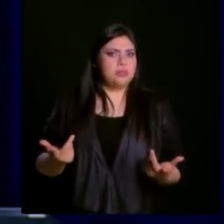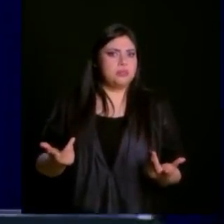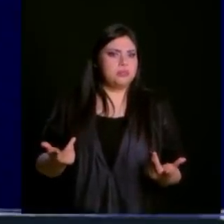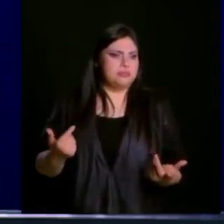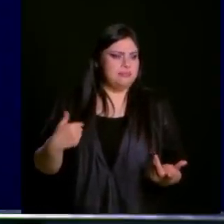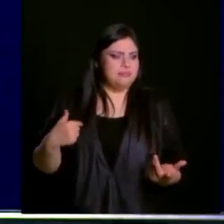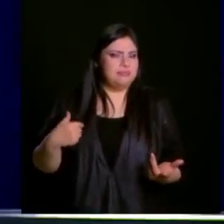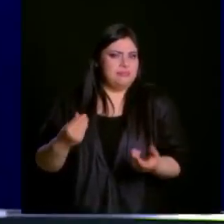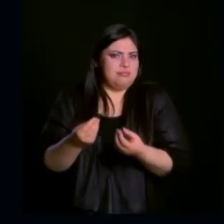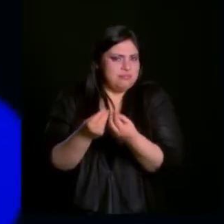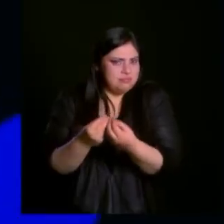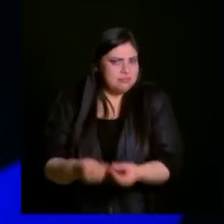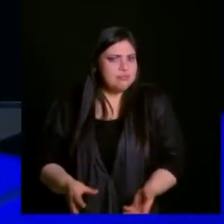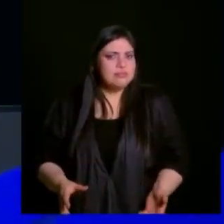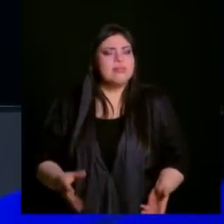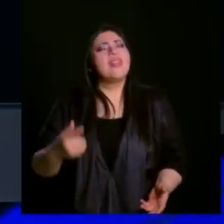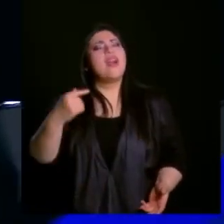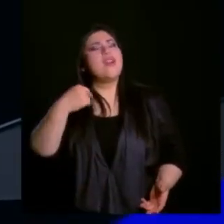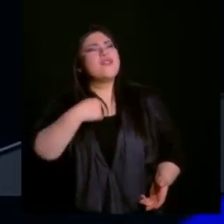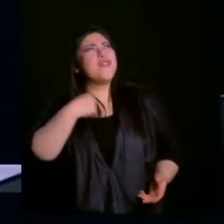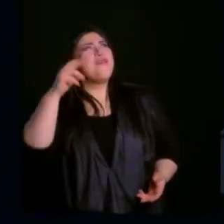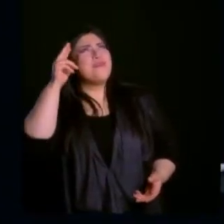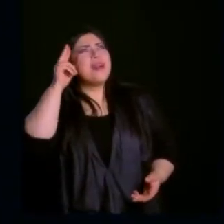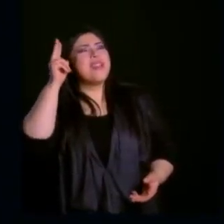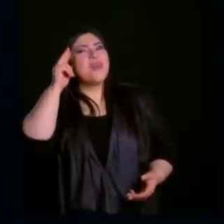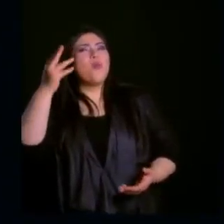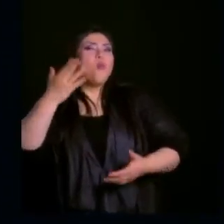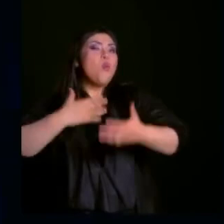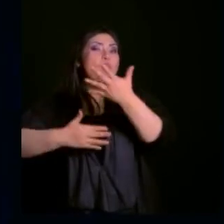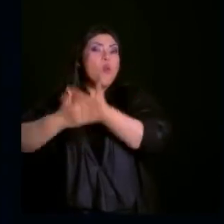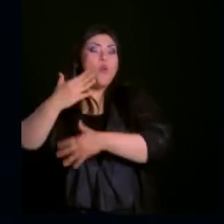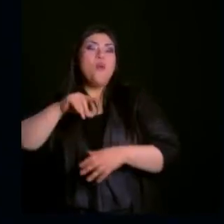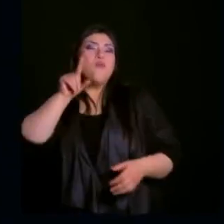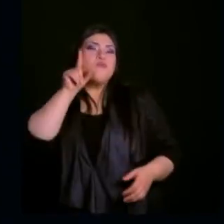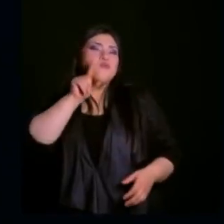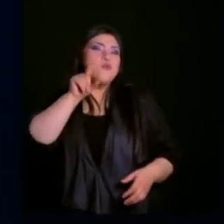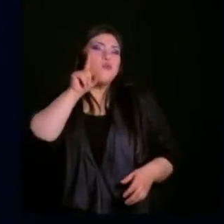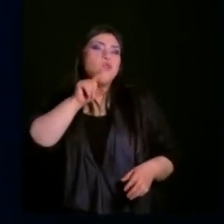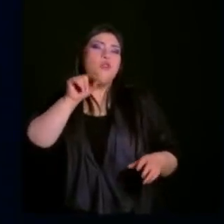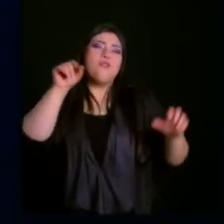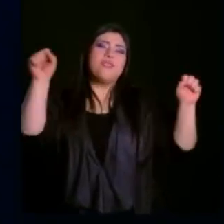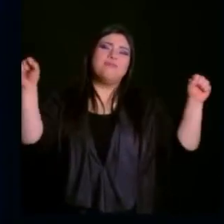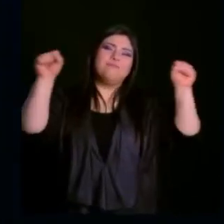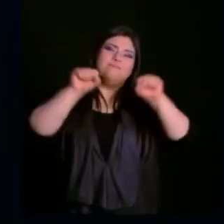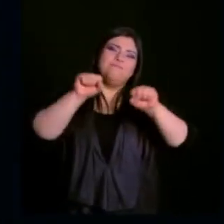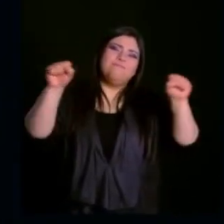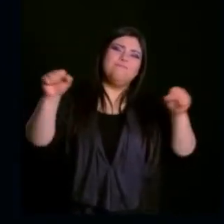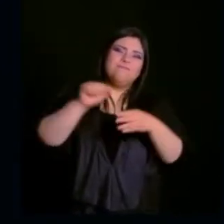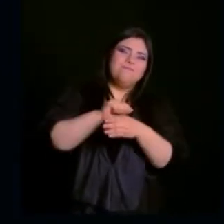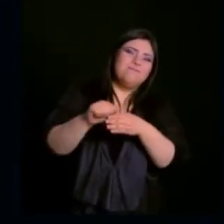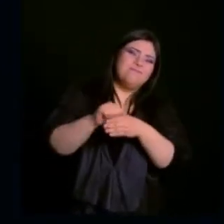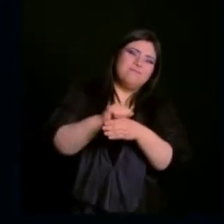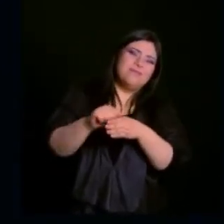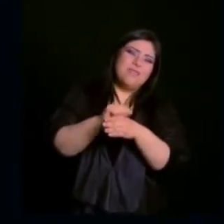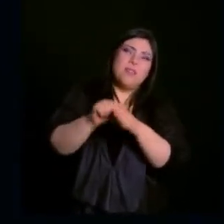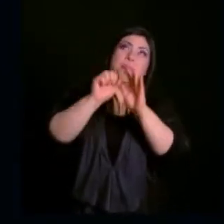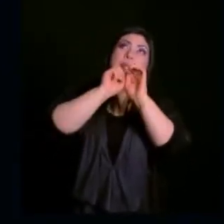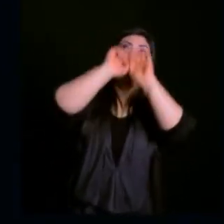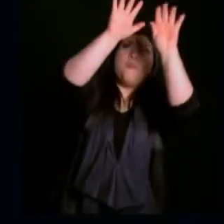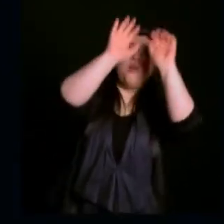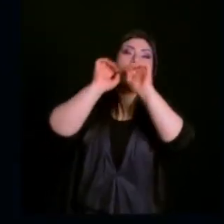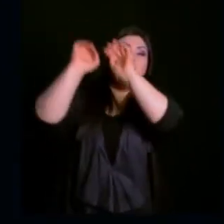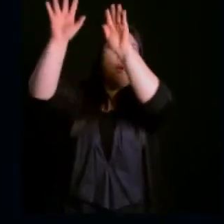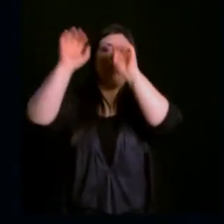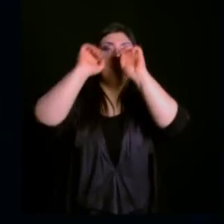Excelencia es eso. Yo me recuerdo cuando estábamos entrenando con la selección juvenil de voleibol. Y les he dicho, nos ponían a hacer zapíos alrededor del Mateo